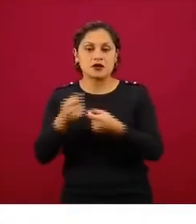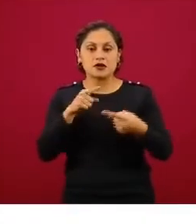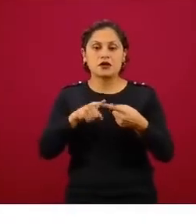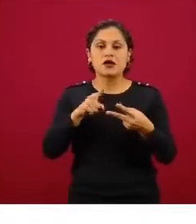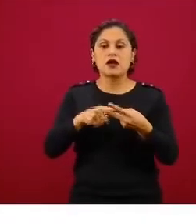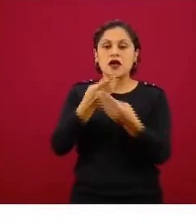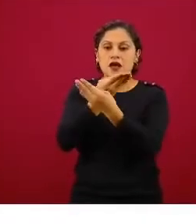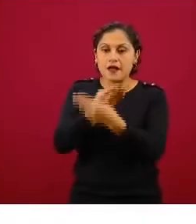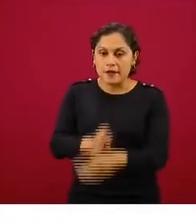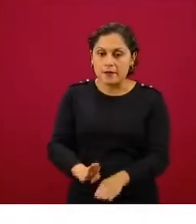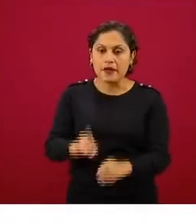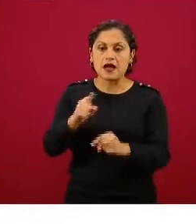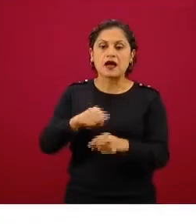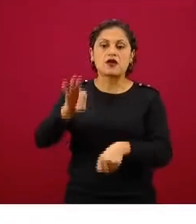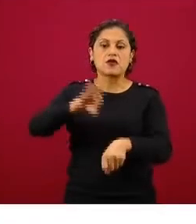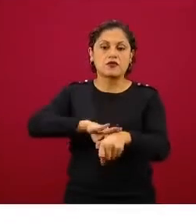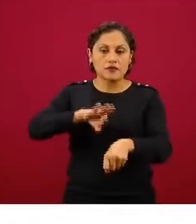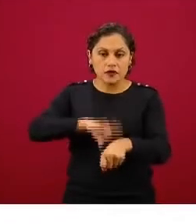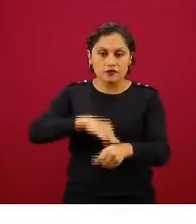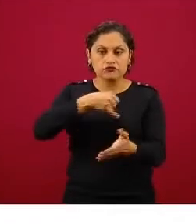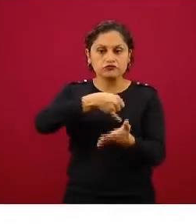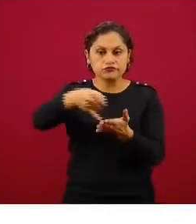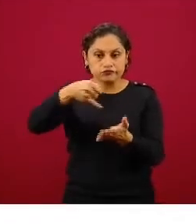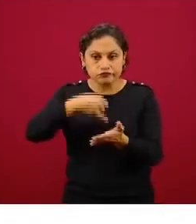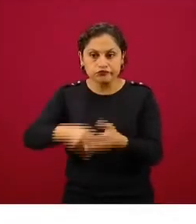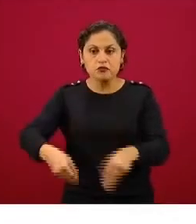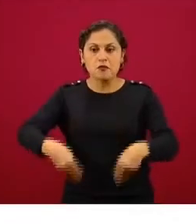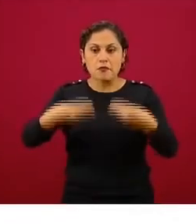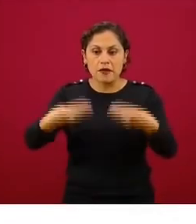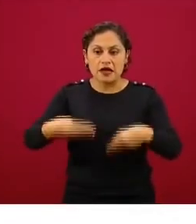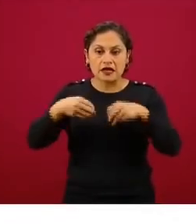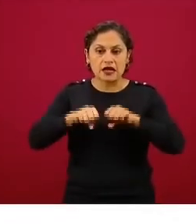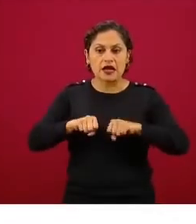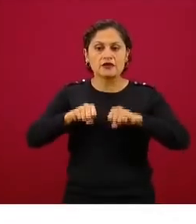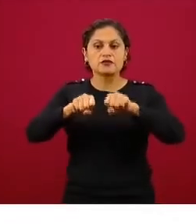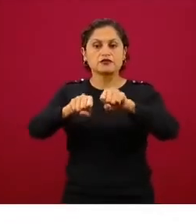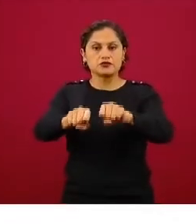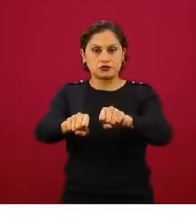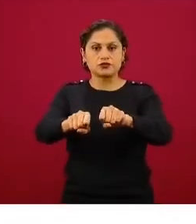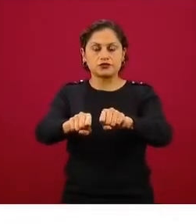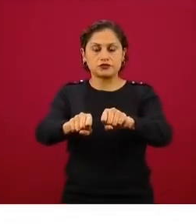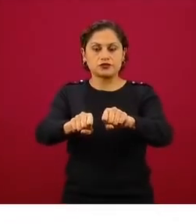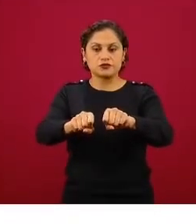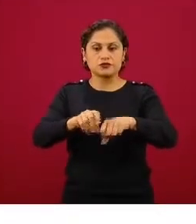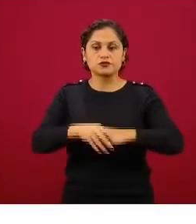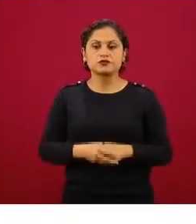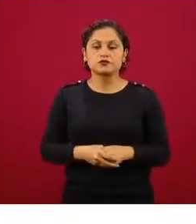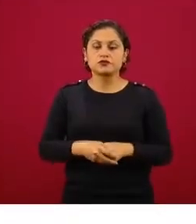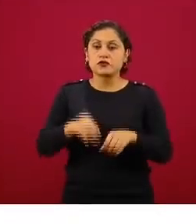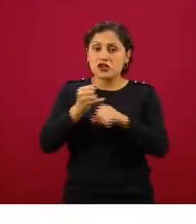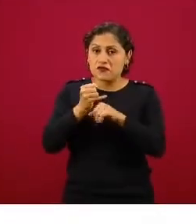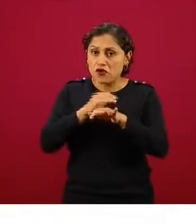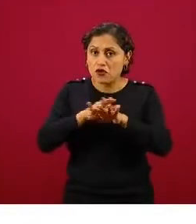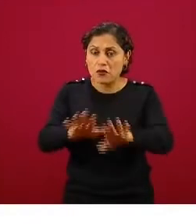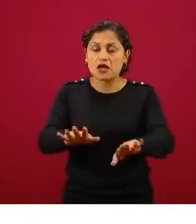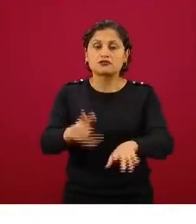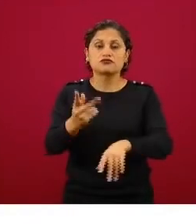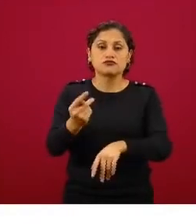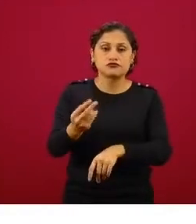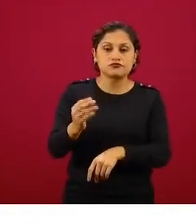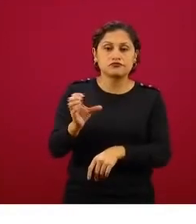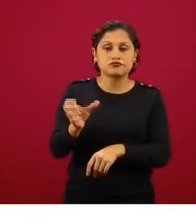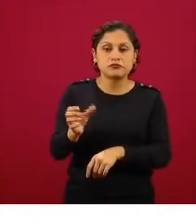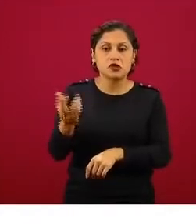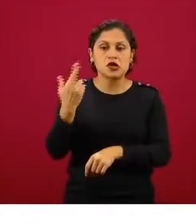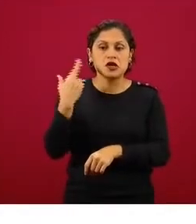luego las farmacias, la agroindustria, los mercados y los supermercados, justamente los medios de información, las casas de